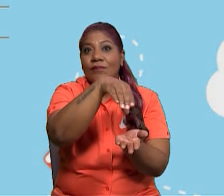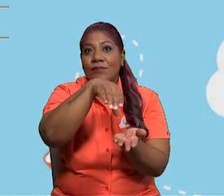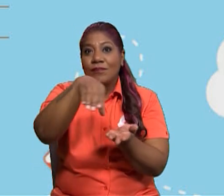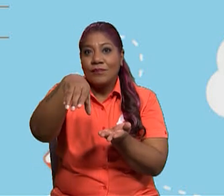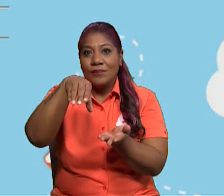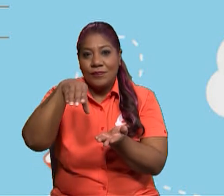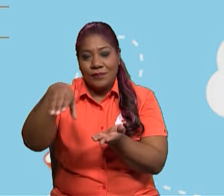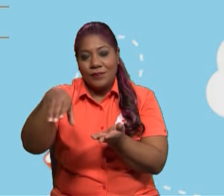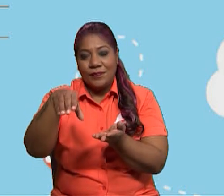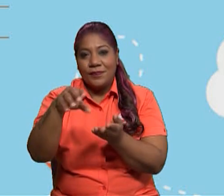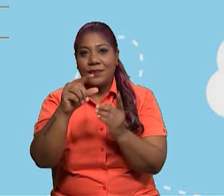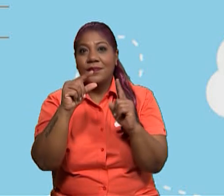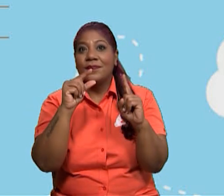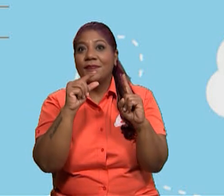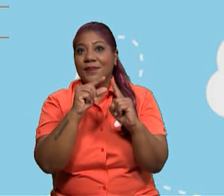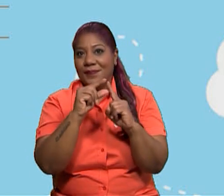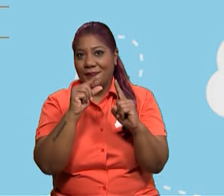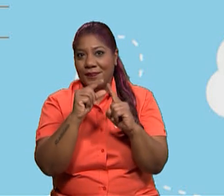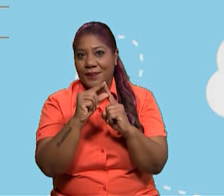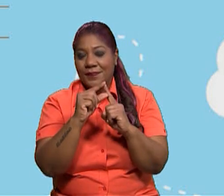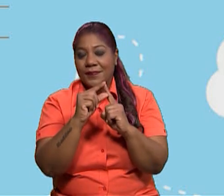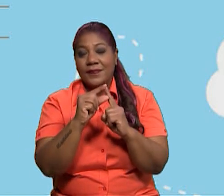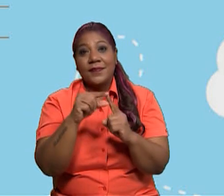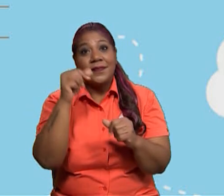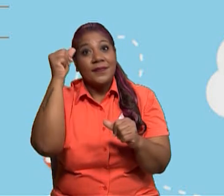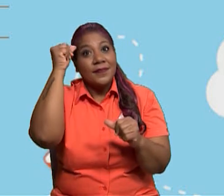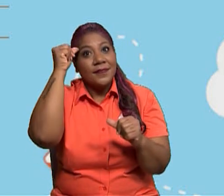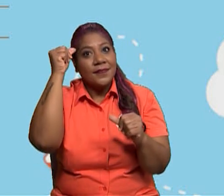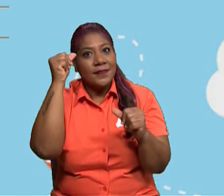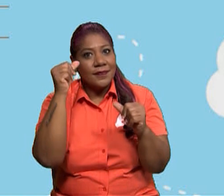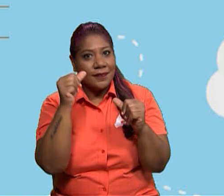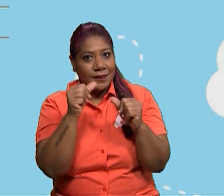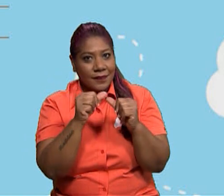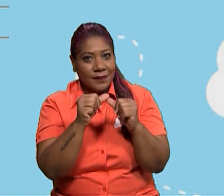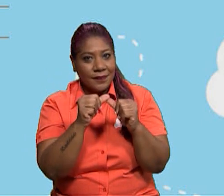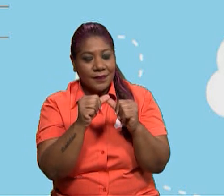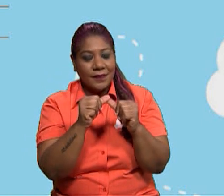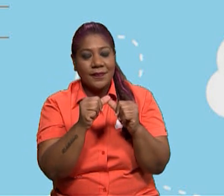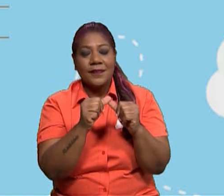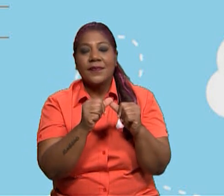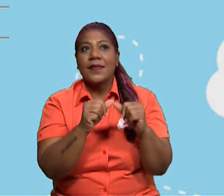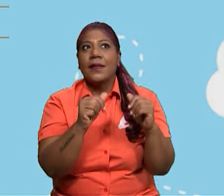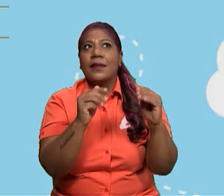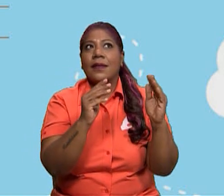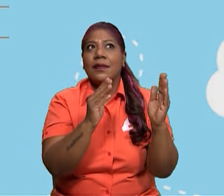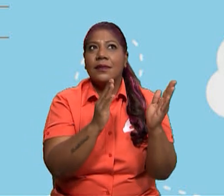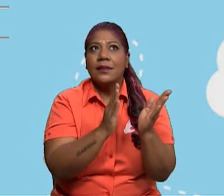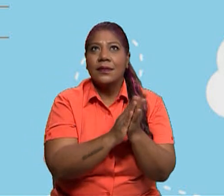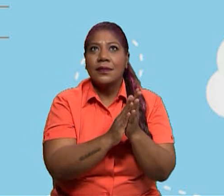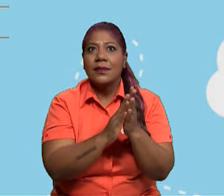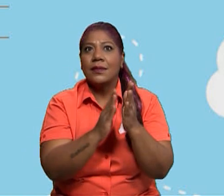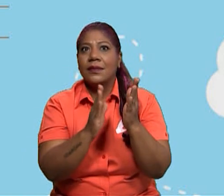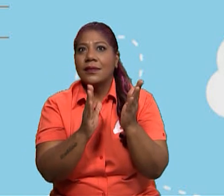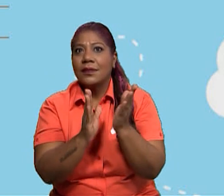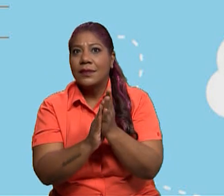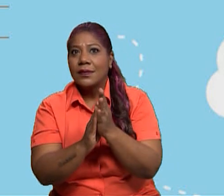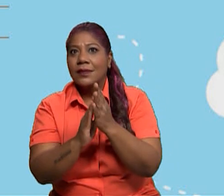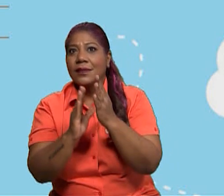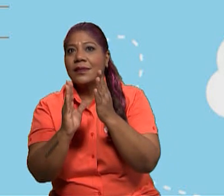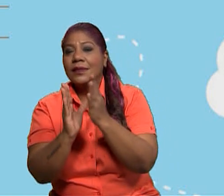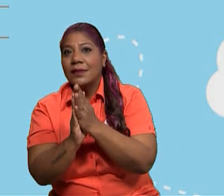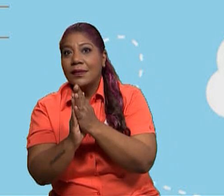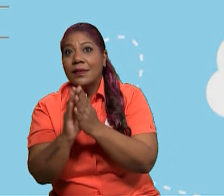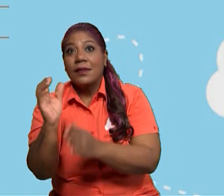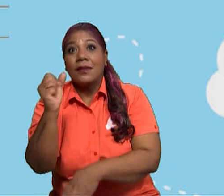acento prosódico al final. Es decir, como palabras agudas, como es el caso de provocar. Ahí está.